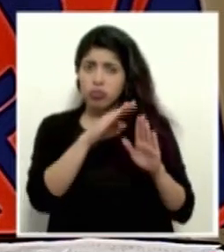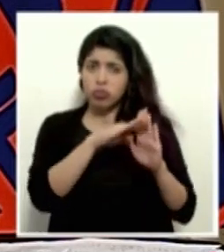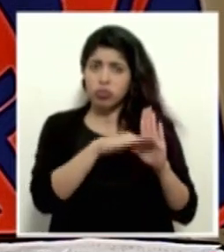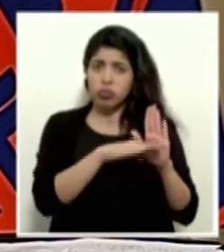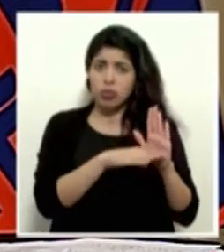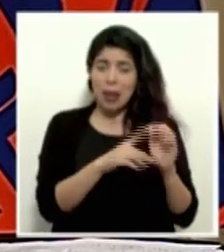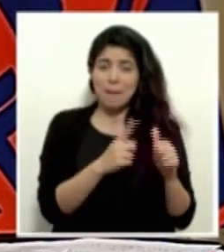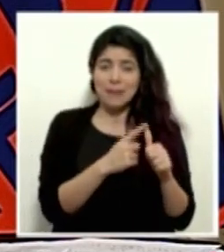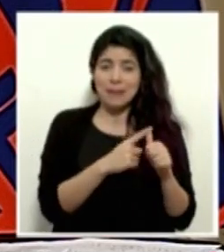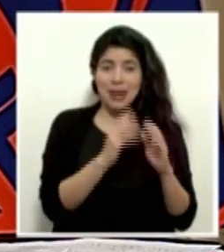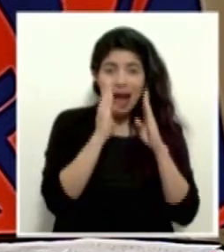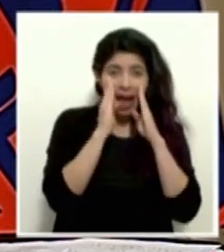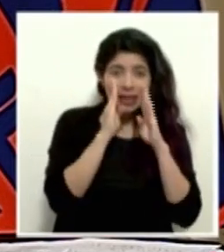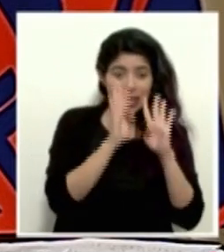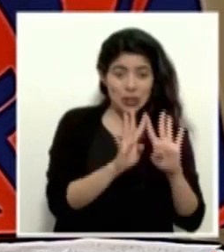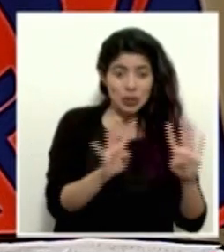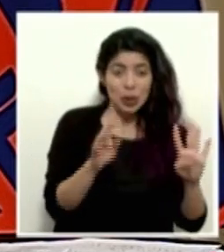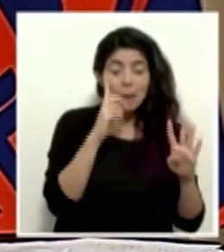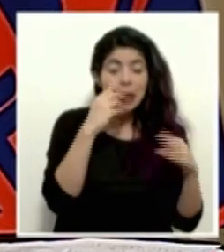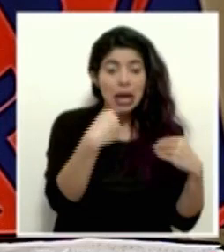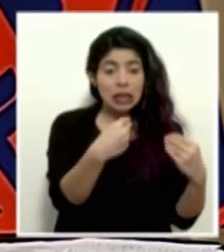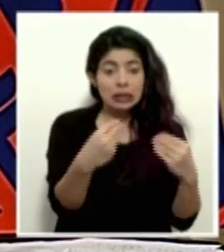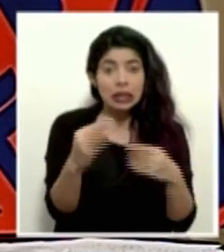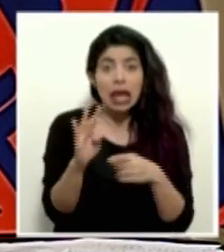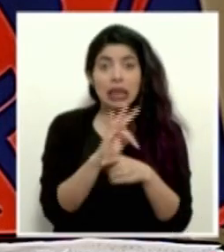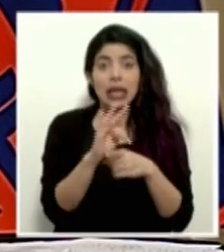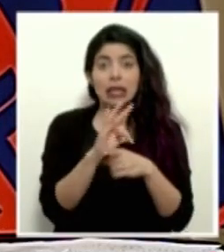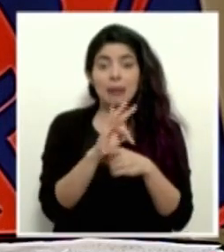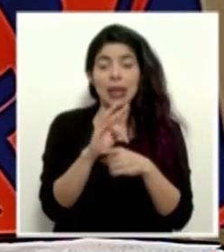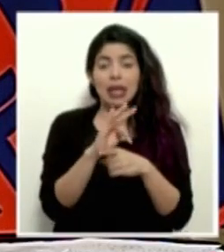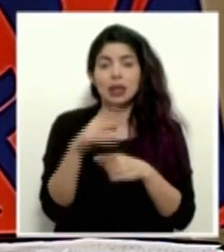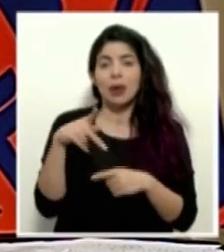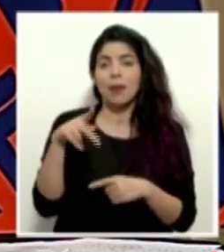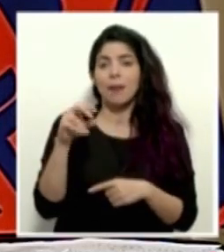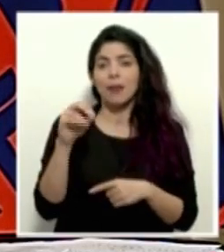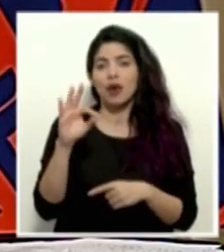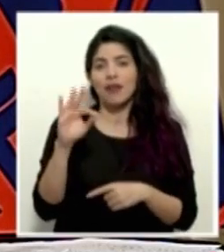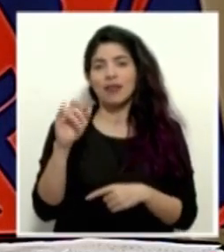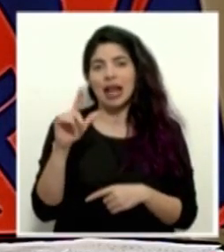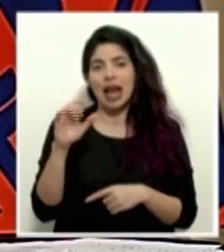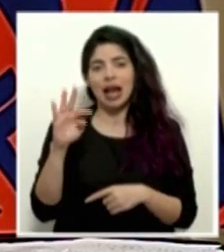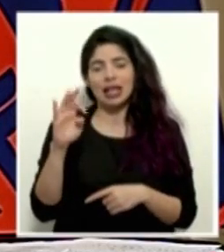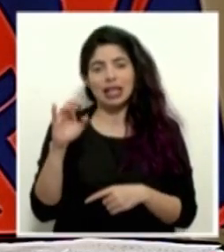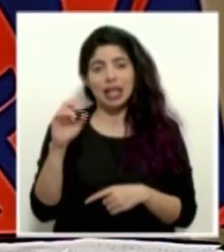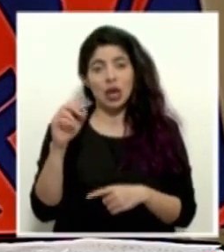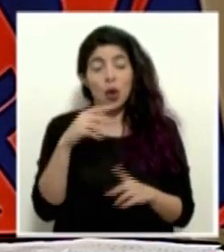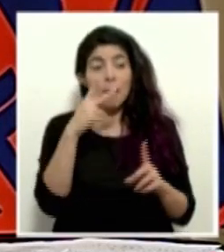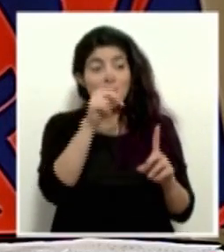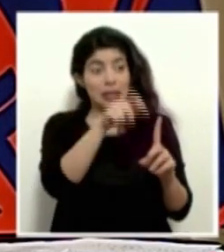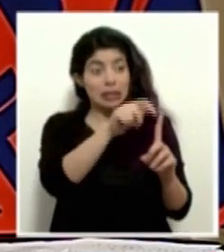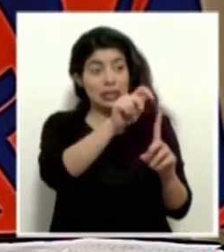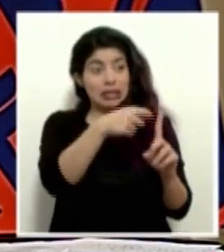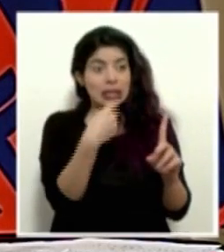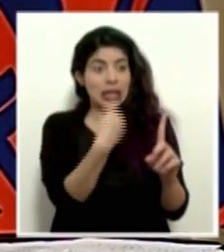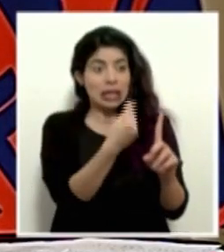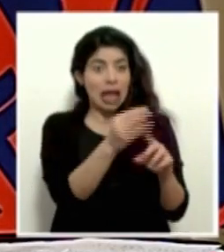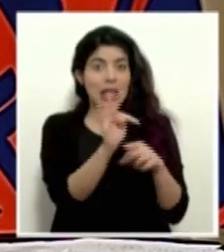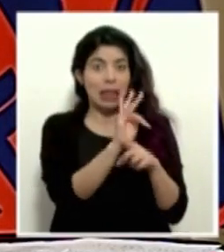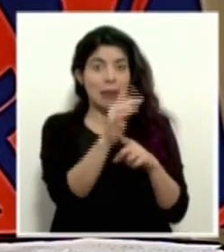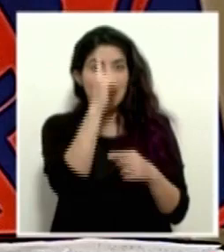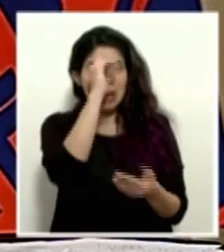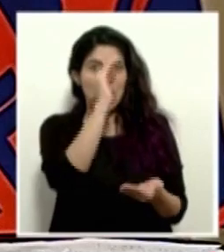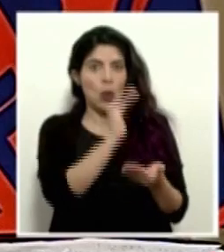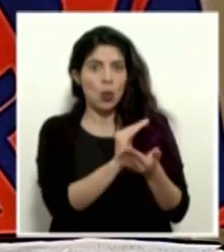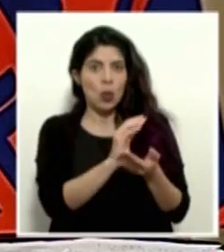el primer nivel de atención para brindar tratamiento profiláctico a usuarios tamizados permitiendo reducir complicaciones de salud